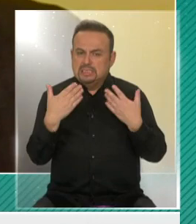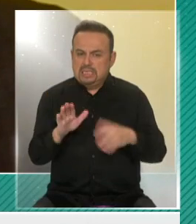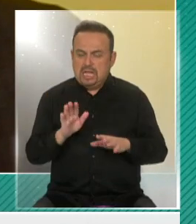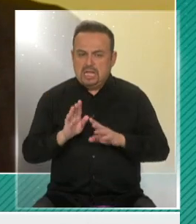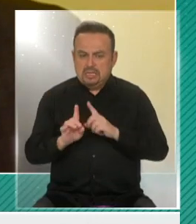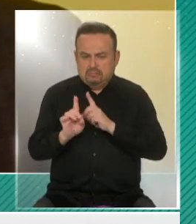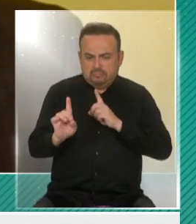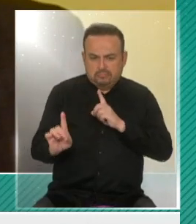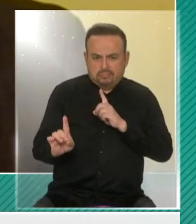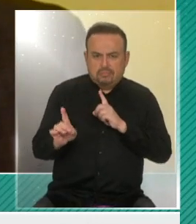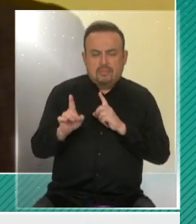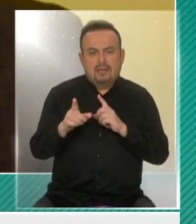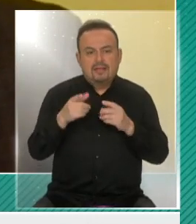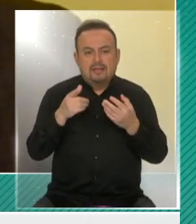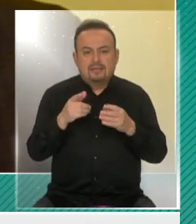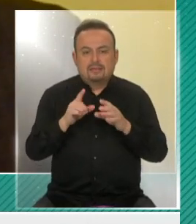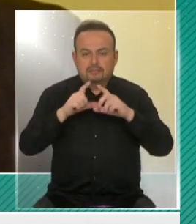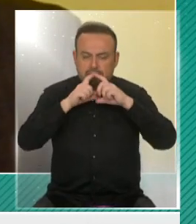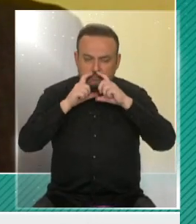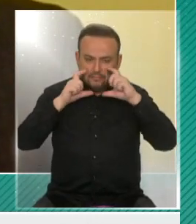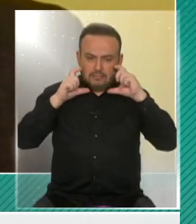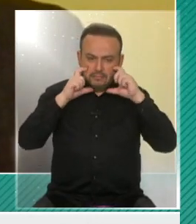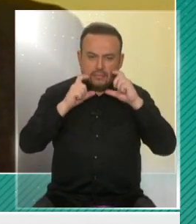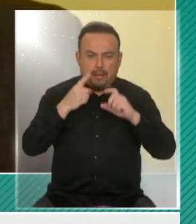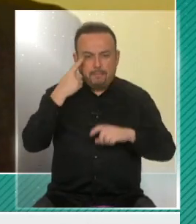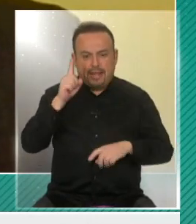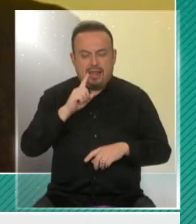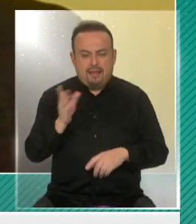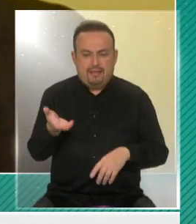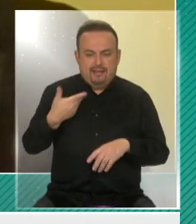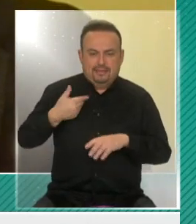medidas necesarias preventivas para evitar un contagio?